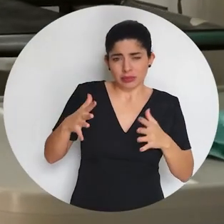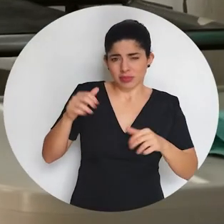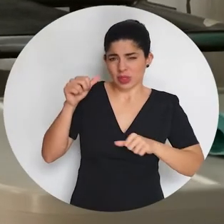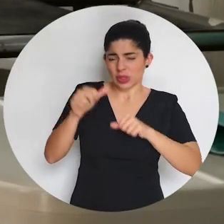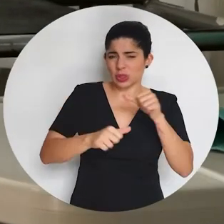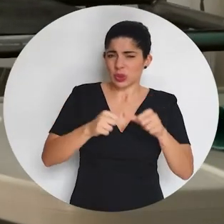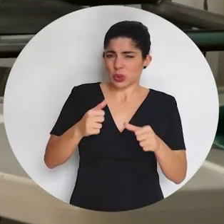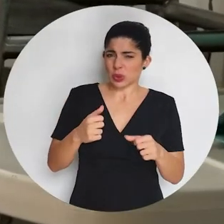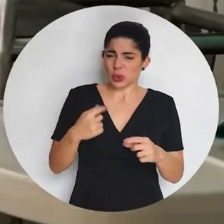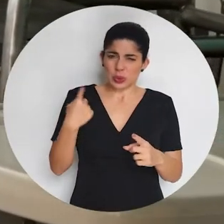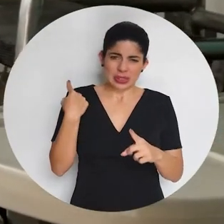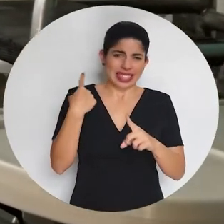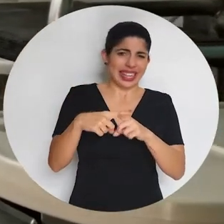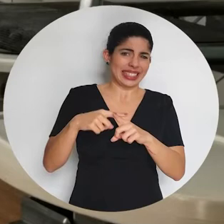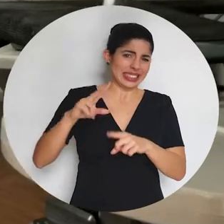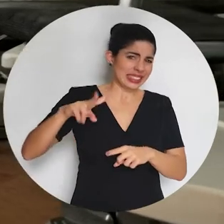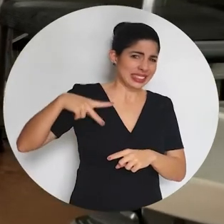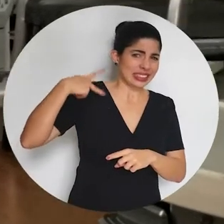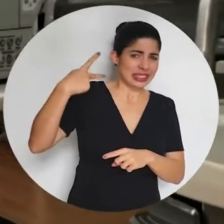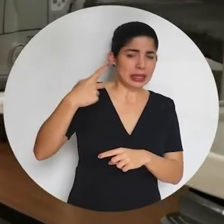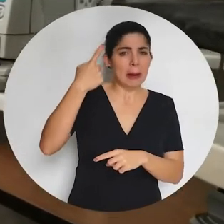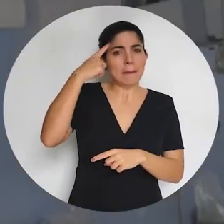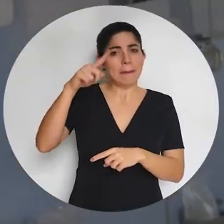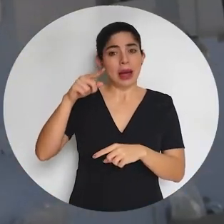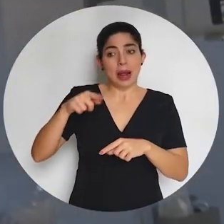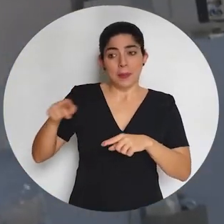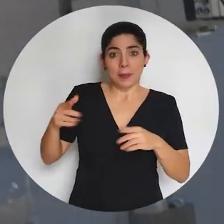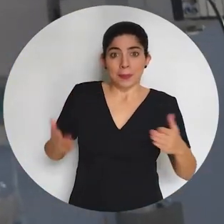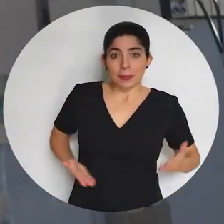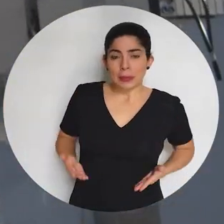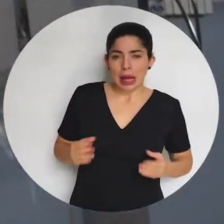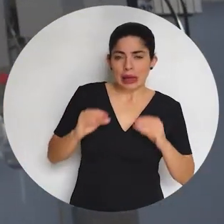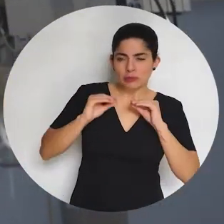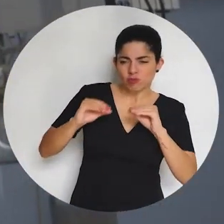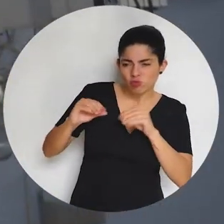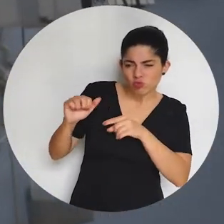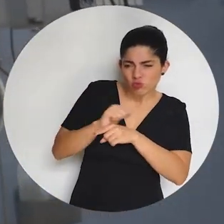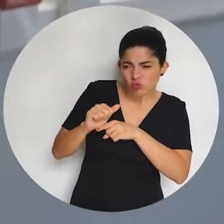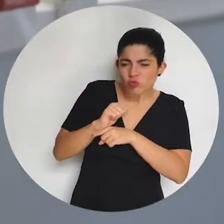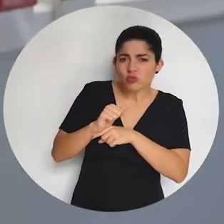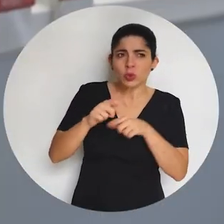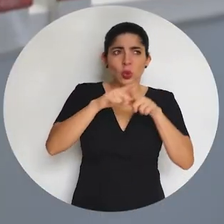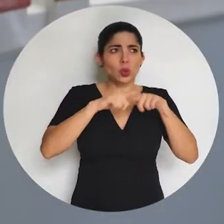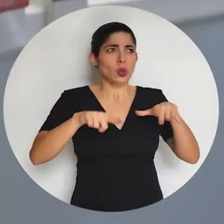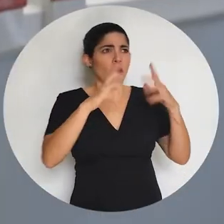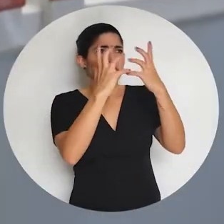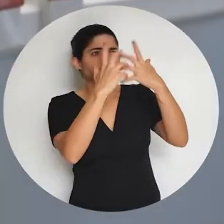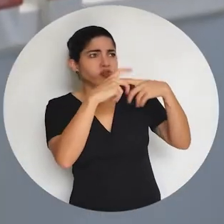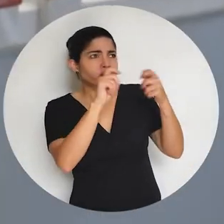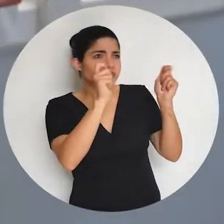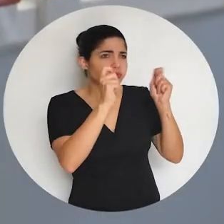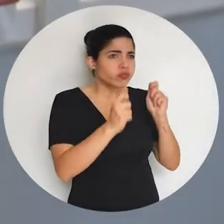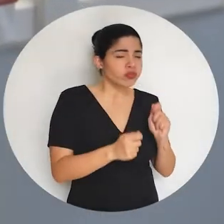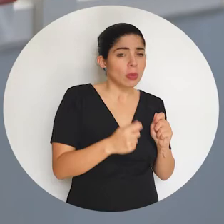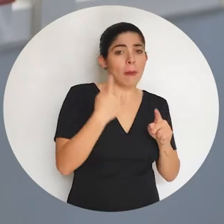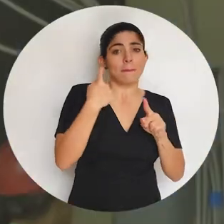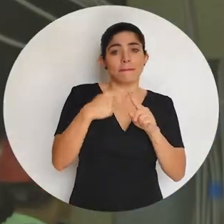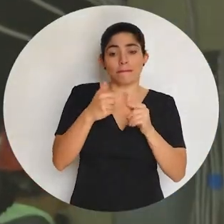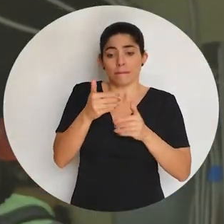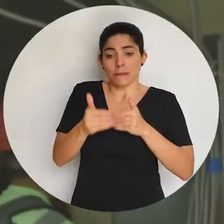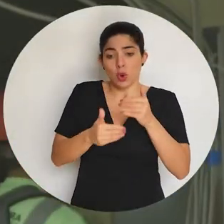hemos realizado un esfuerzo extraordinario por capacitar a nuestros funcionarios, adecuar instalaciones